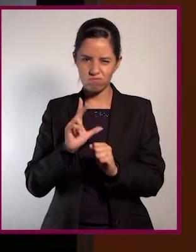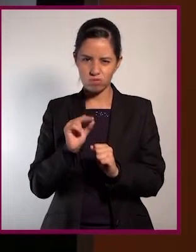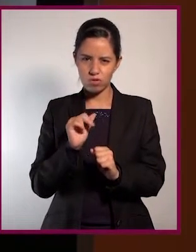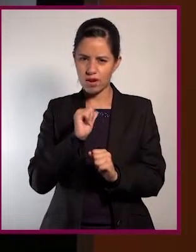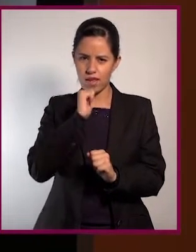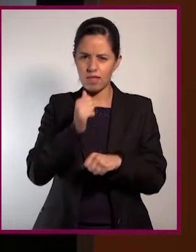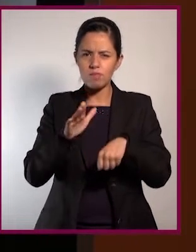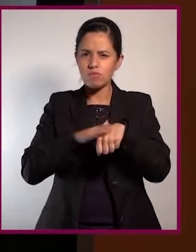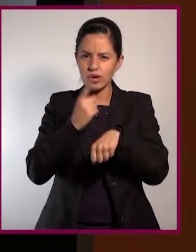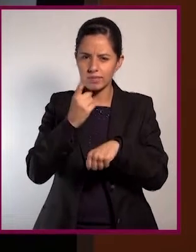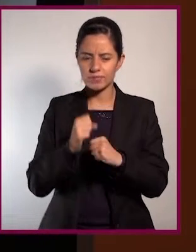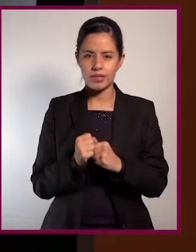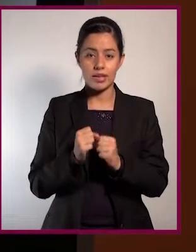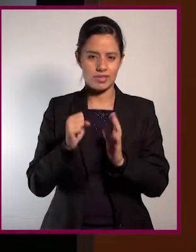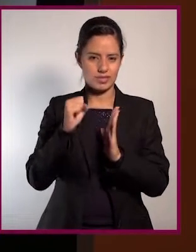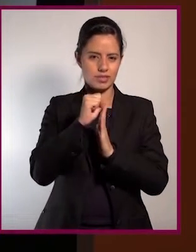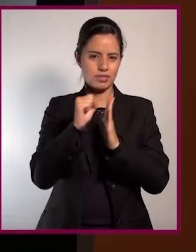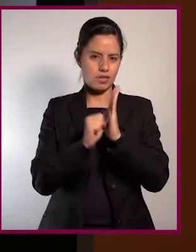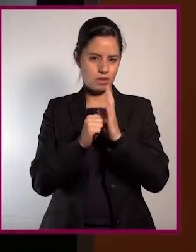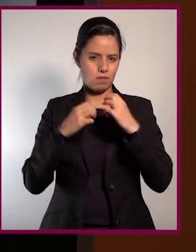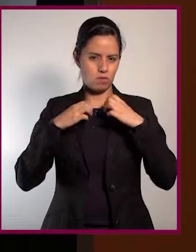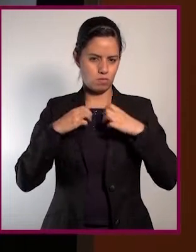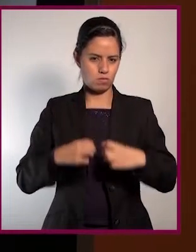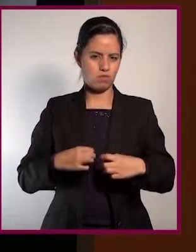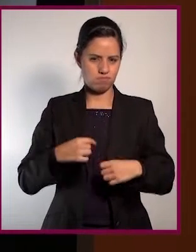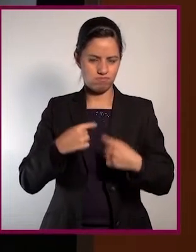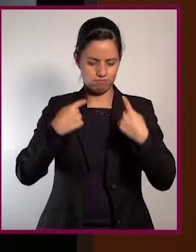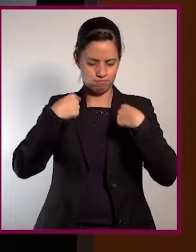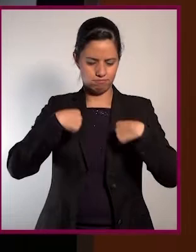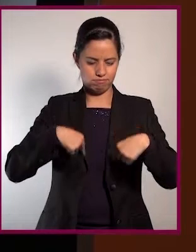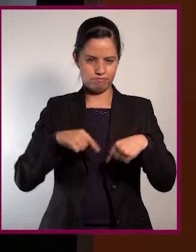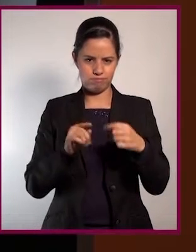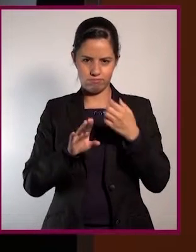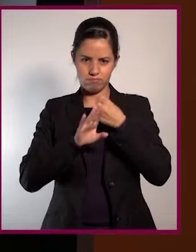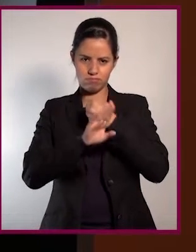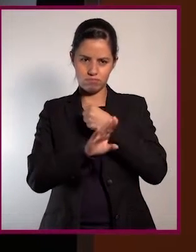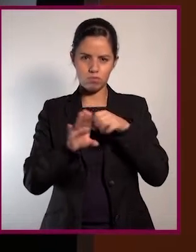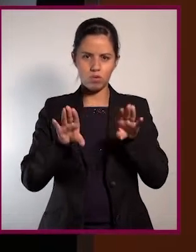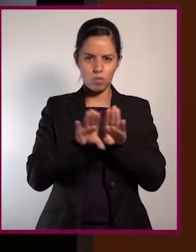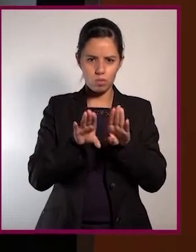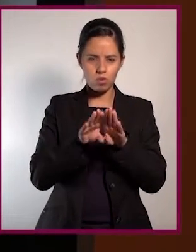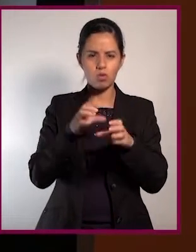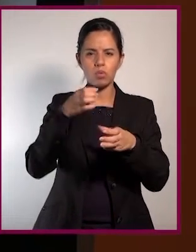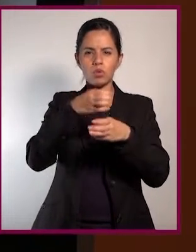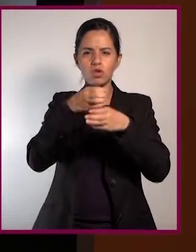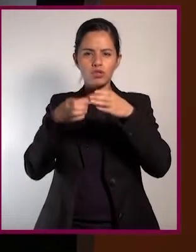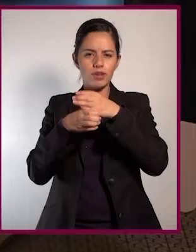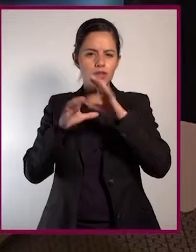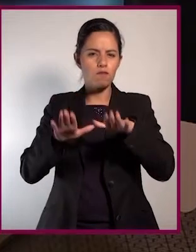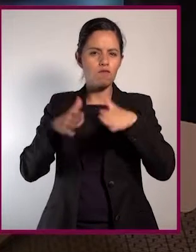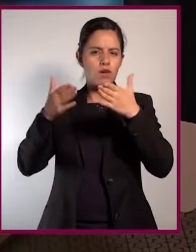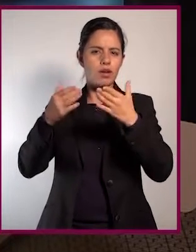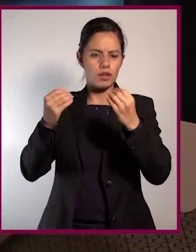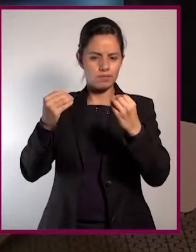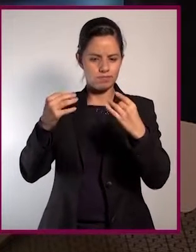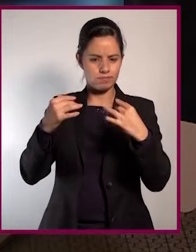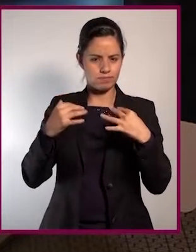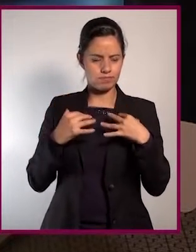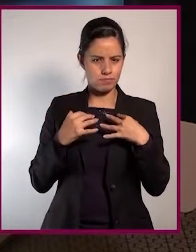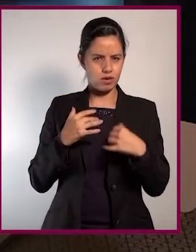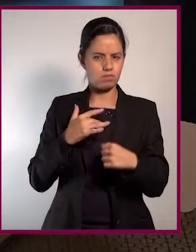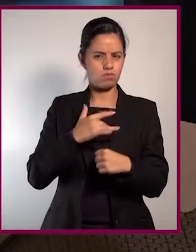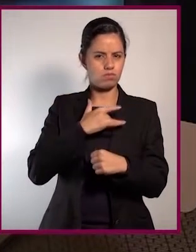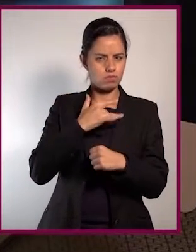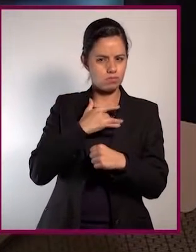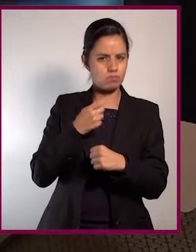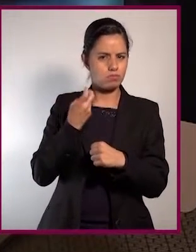inmunológico está diseñado para responder a estímulos. Generalmente esos estímulos provienen de microorganismos. Sin embargo,